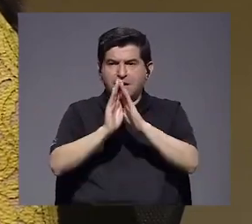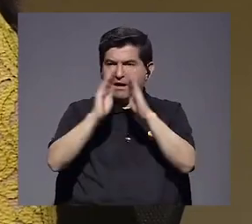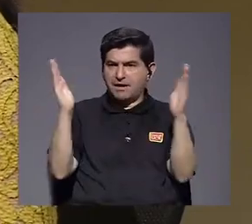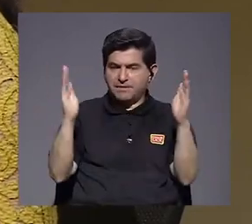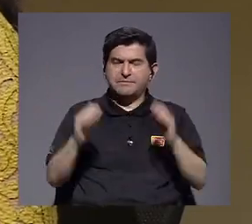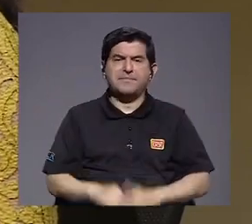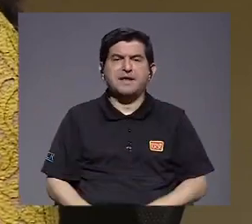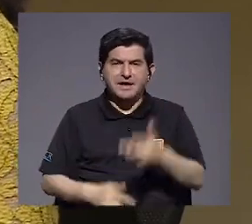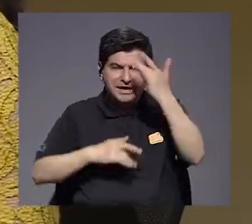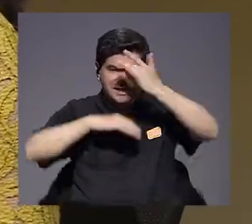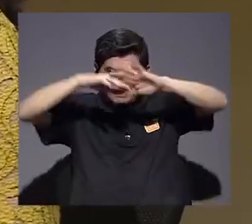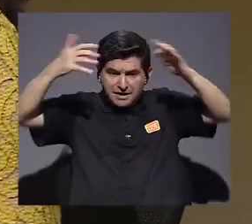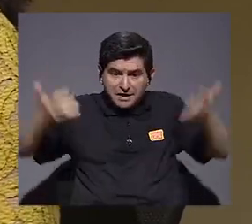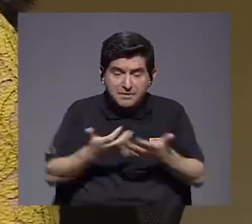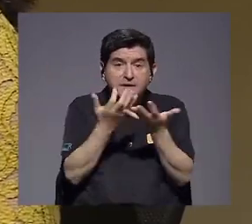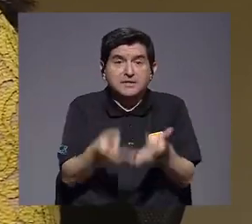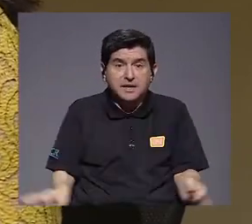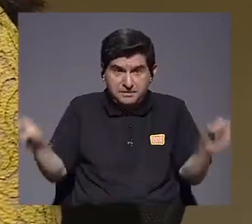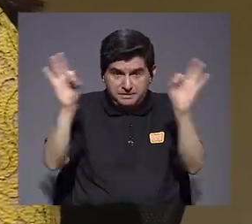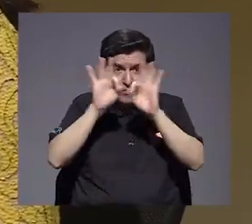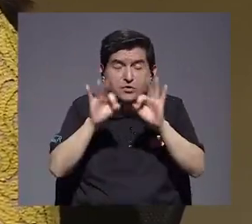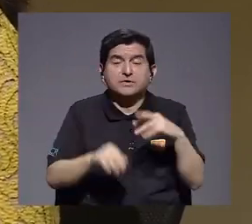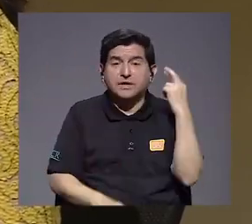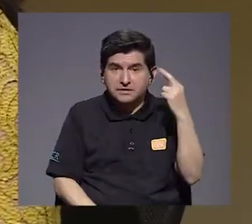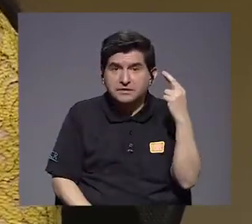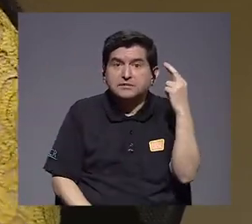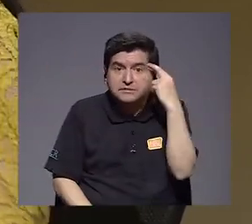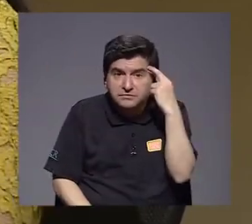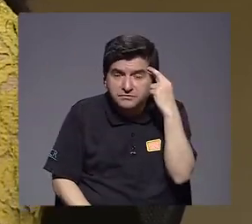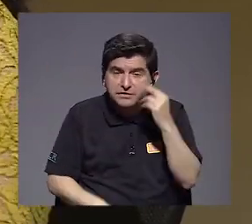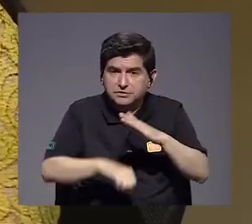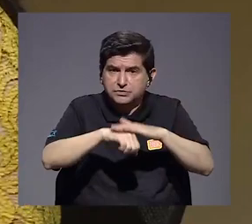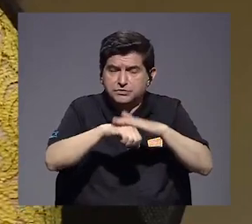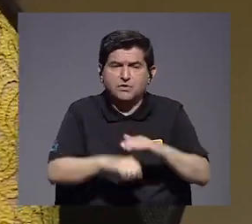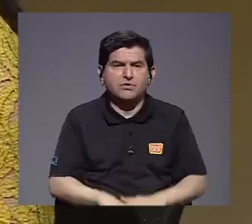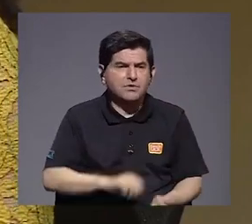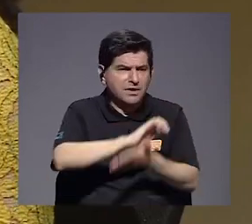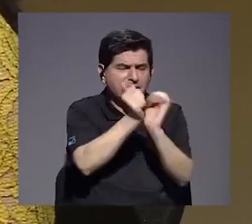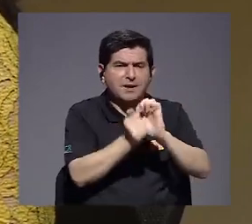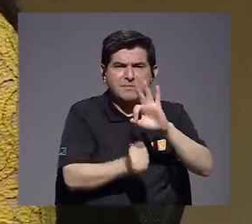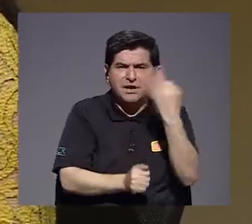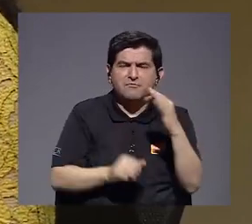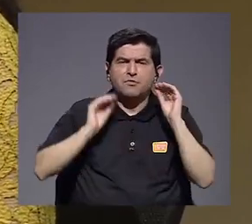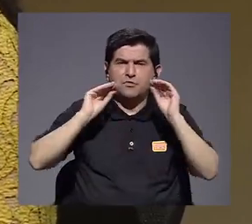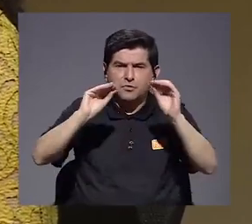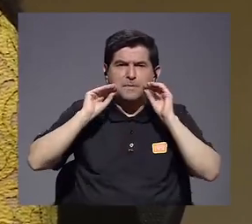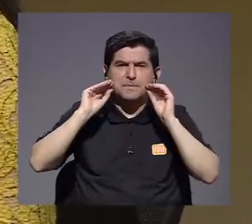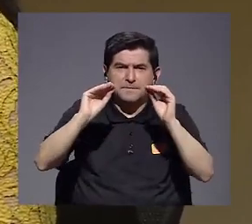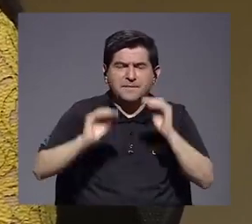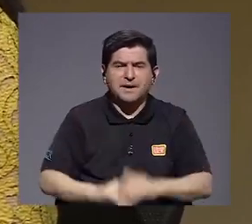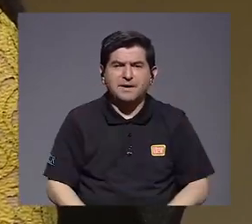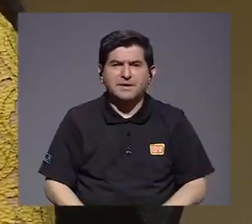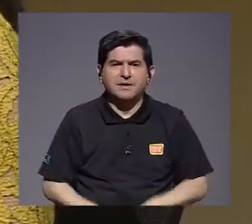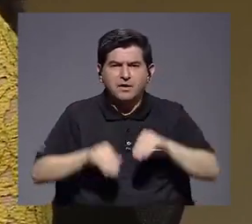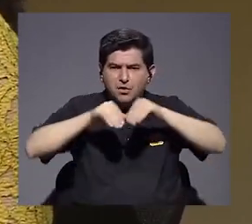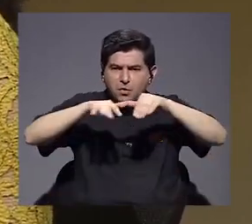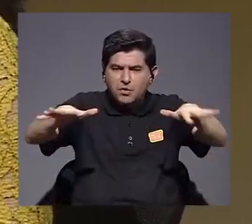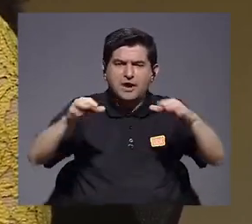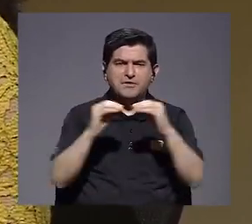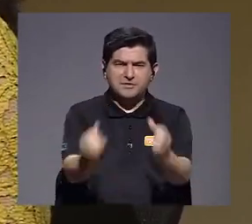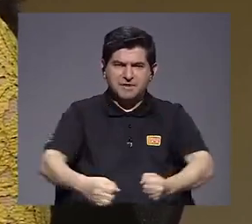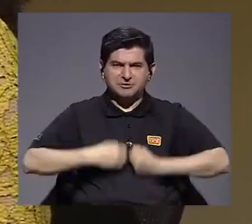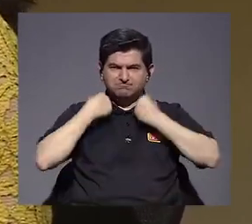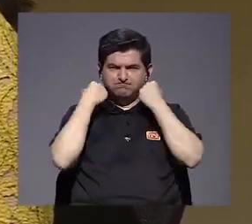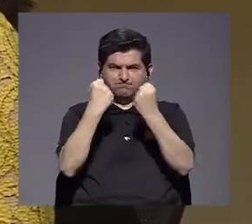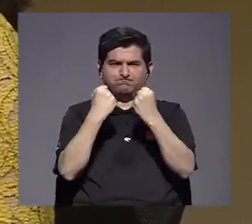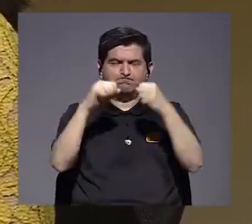ampliar, y esta pandemia ha sido clave para eso. Reflexionar sobre cómo cambiar las modalidades, la pedagogía, cómo hacer una red mucho más